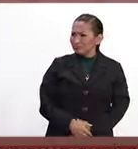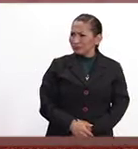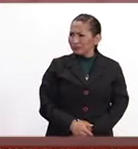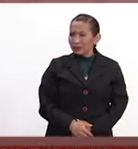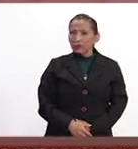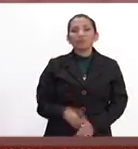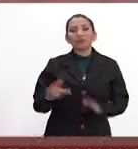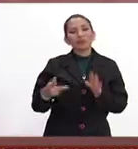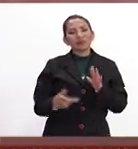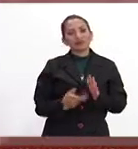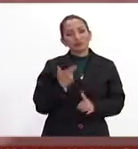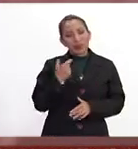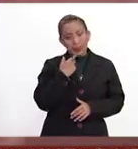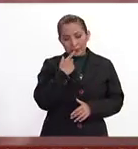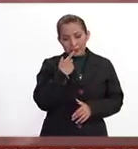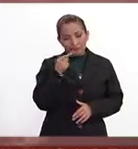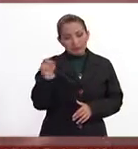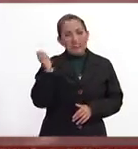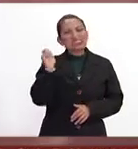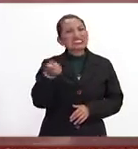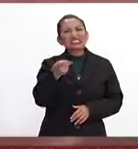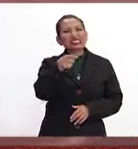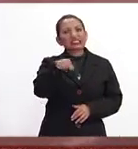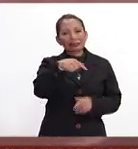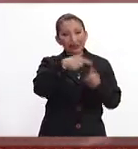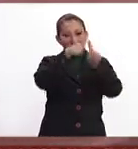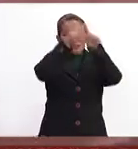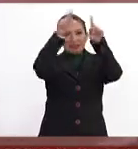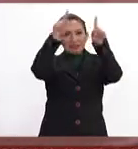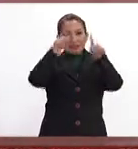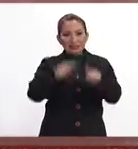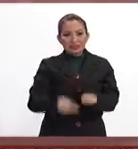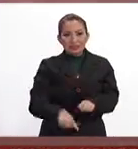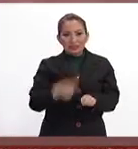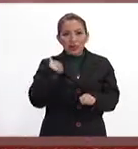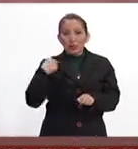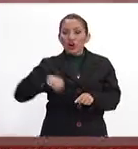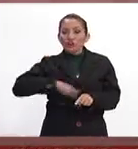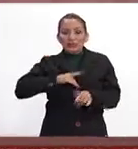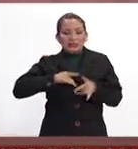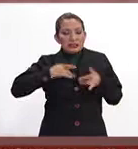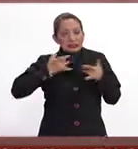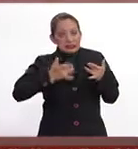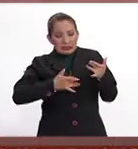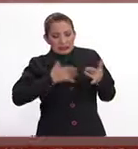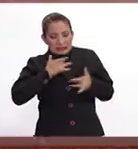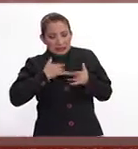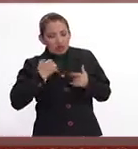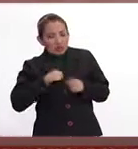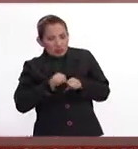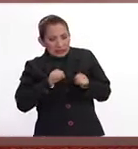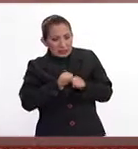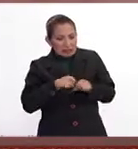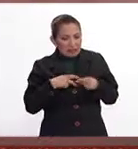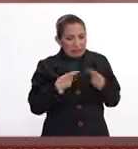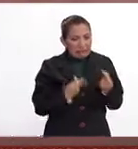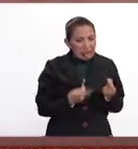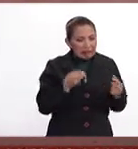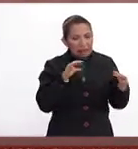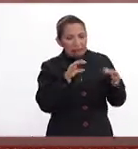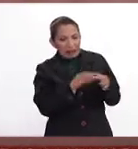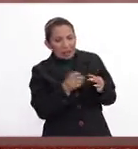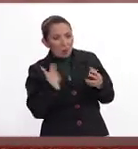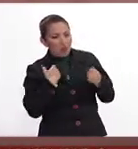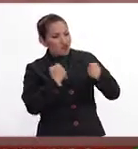Otra vez, yo creo que esto indica mucho nuestro sentimiento de vulnerabilidad, de saber que somos el socio débil, de saber que somos